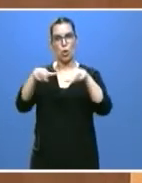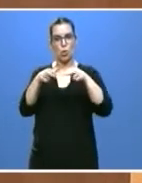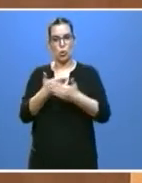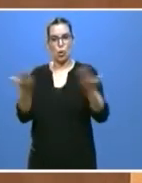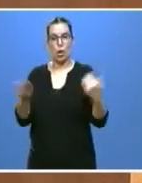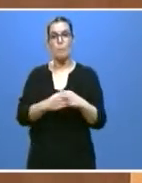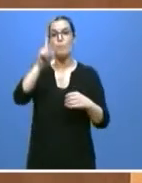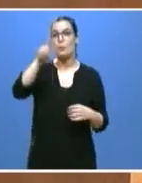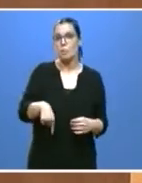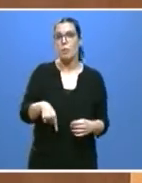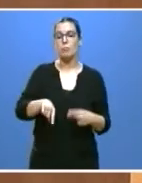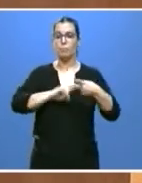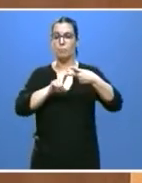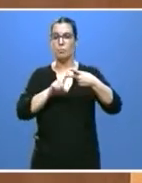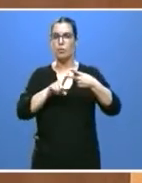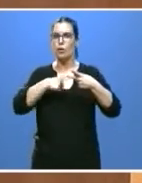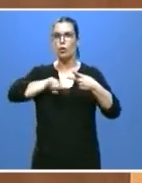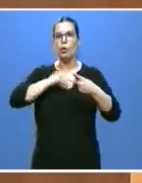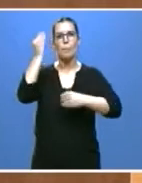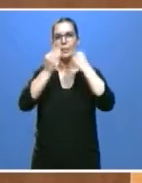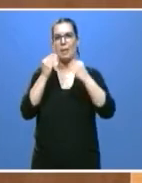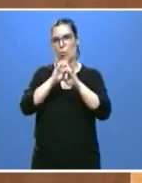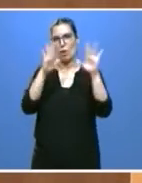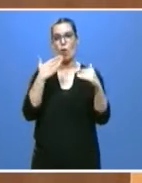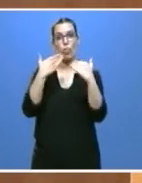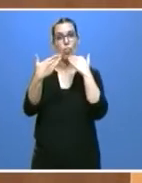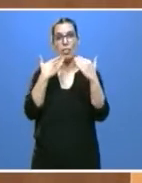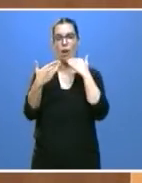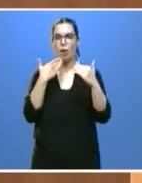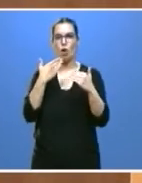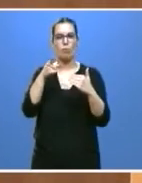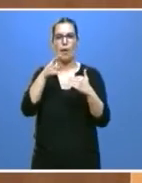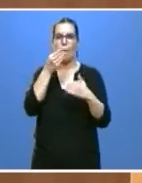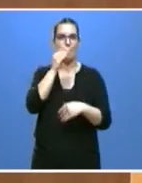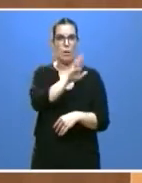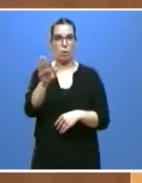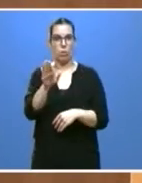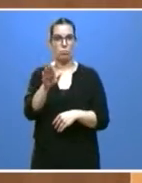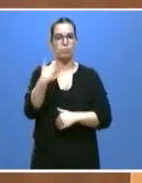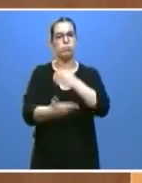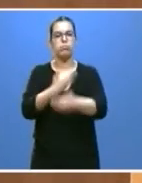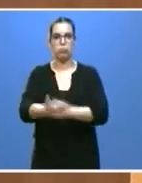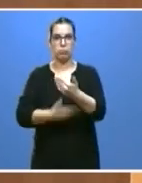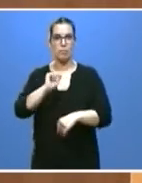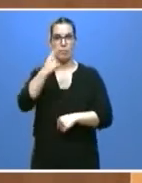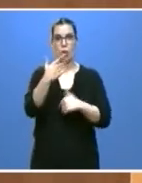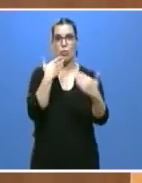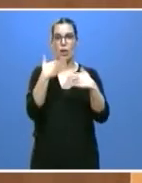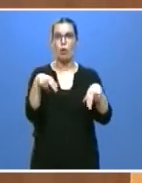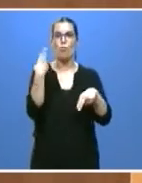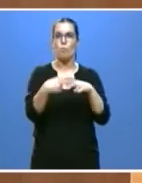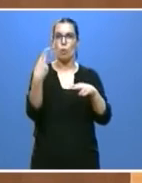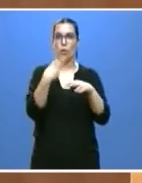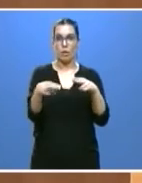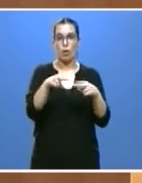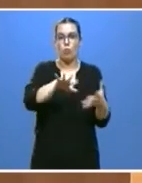el diálogo como el mejor camino a seguir. Por un lado, el diálogo político, fructificado en la exitosa forma